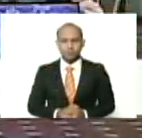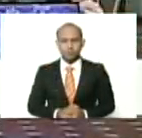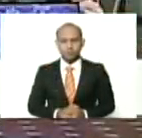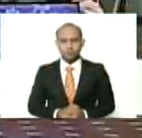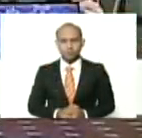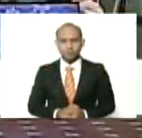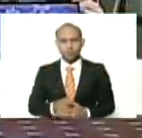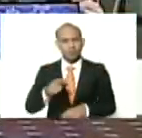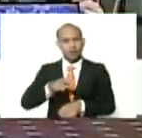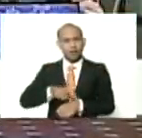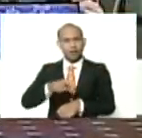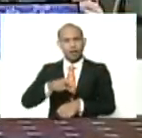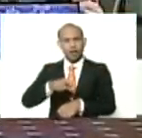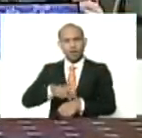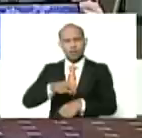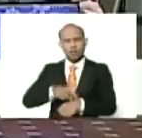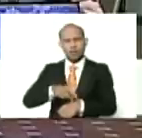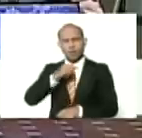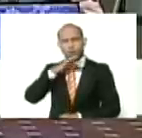en tiempos de Bolívar,